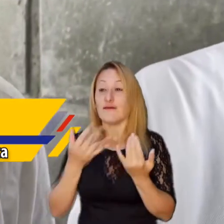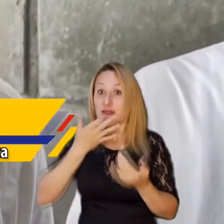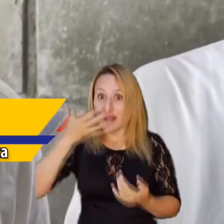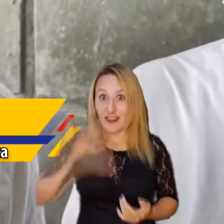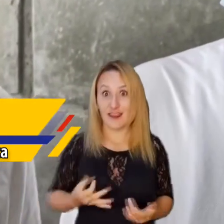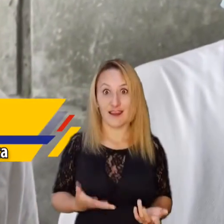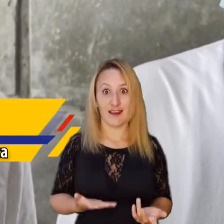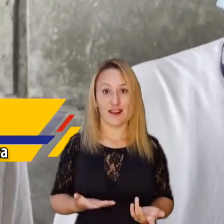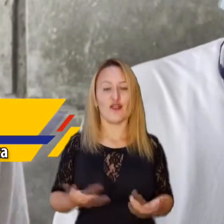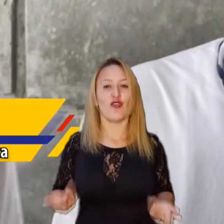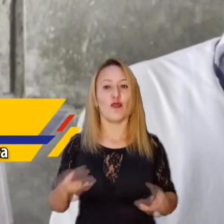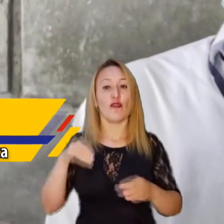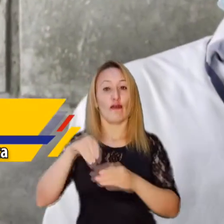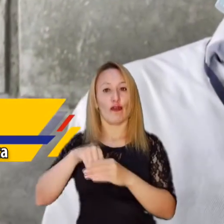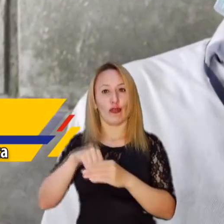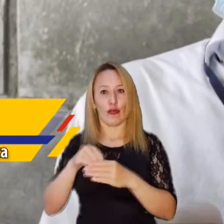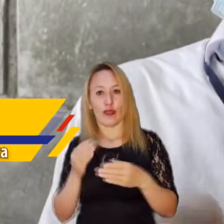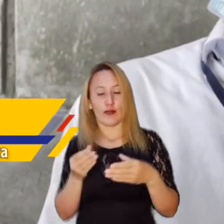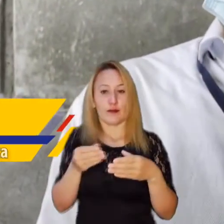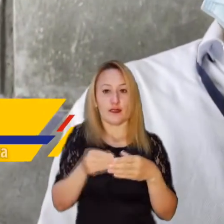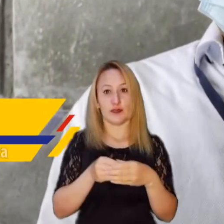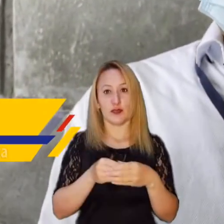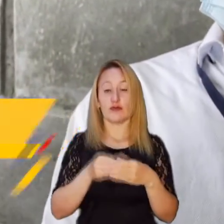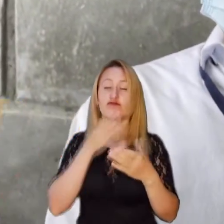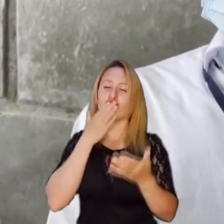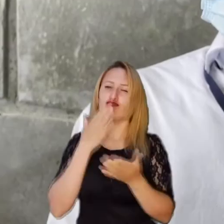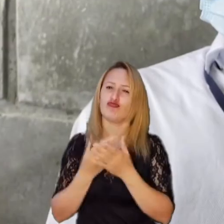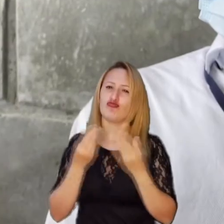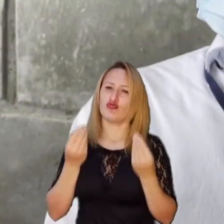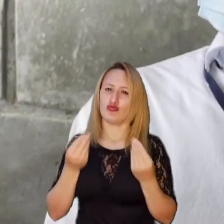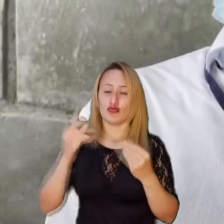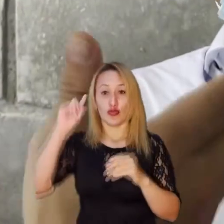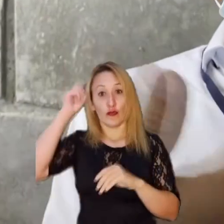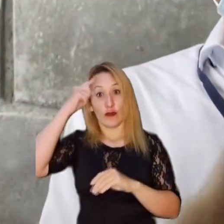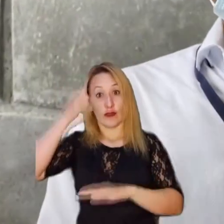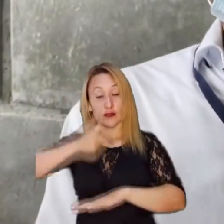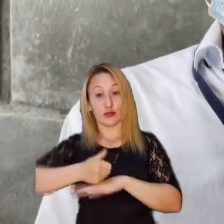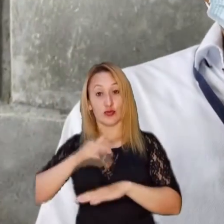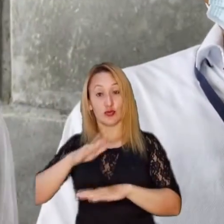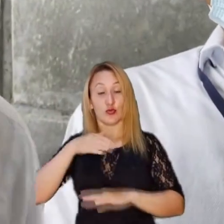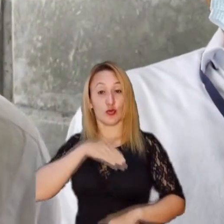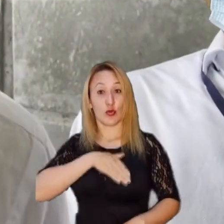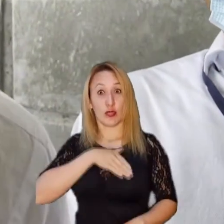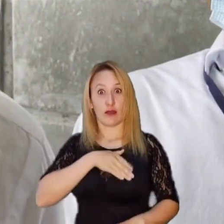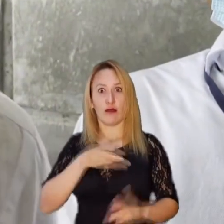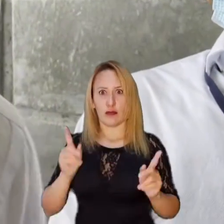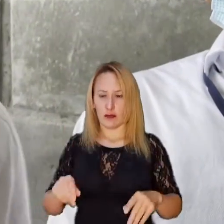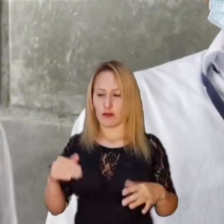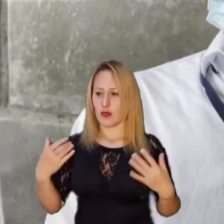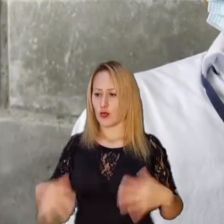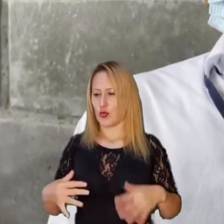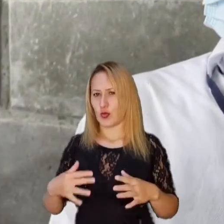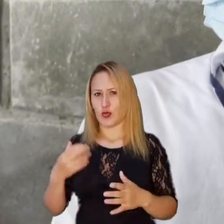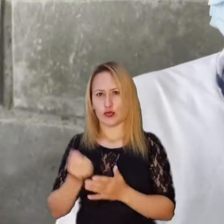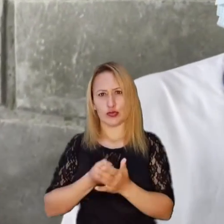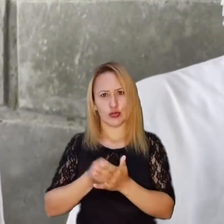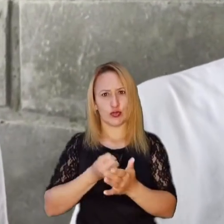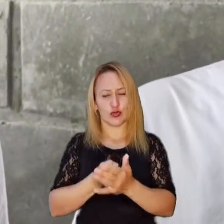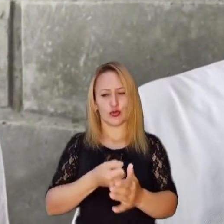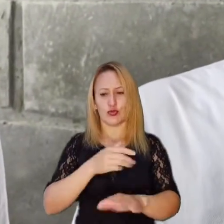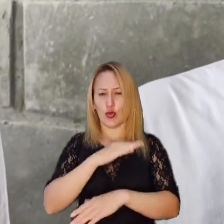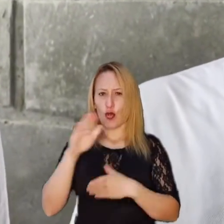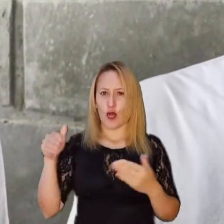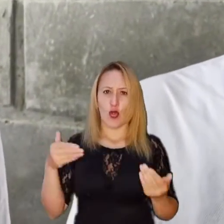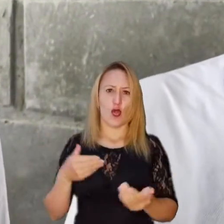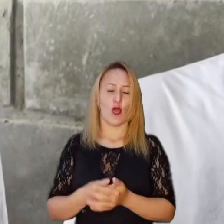una realidad después de siete años, gracias al Fondo de Adaptación y muchas gracias a la Gobernación de Bolívar que le puso a esto